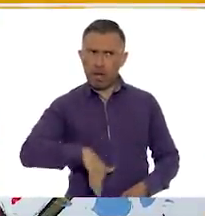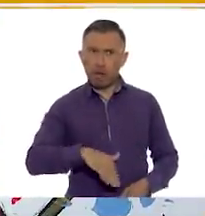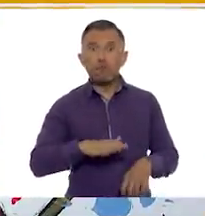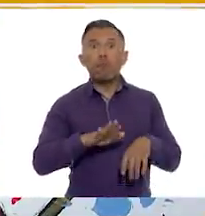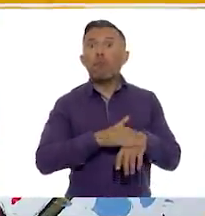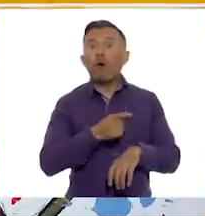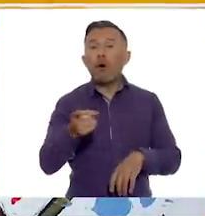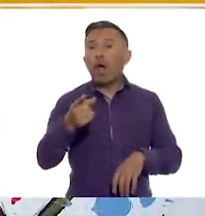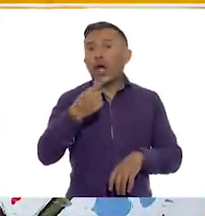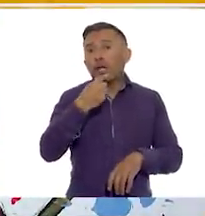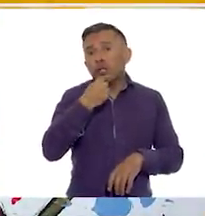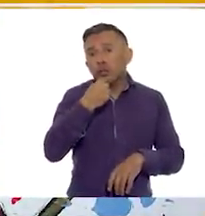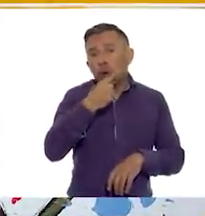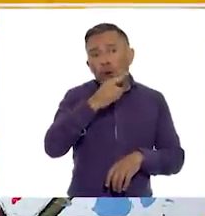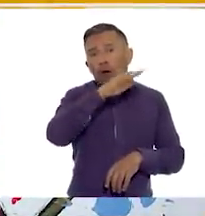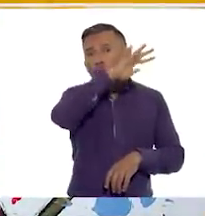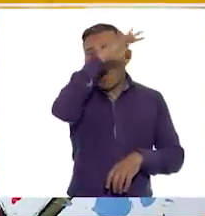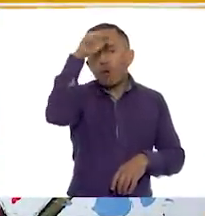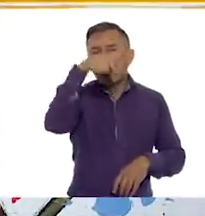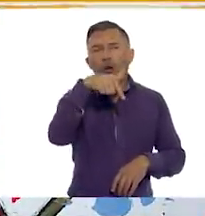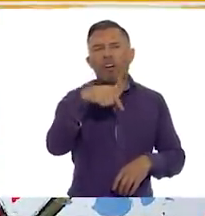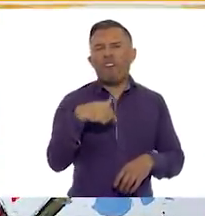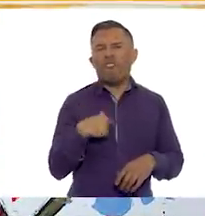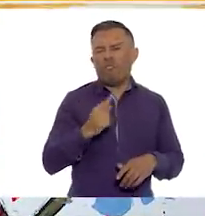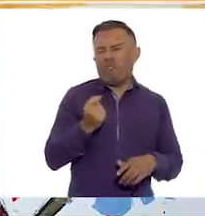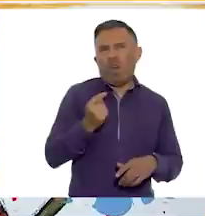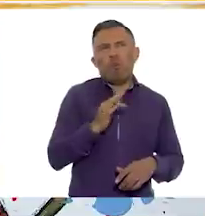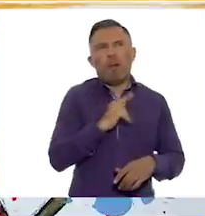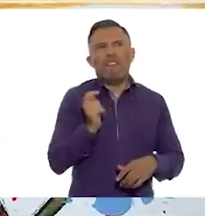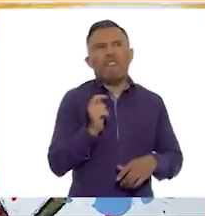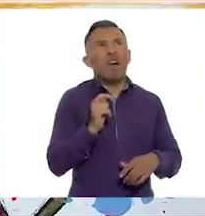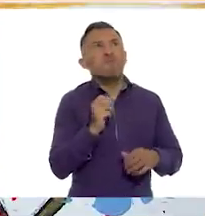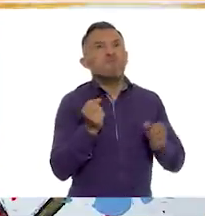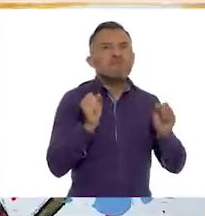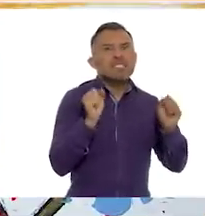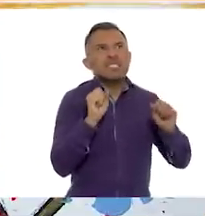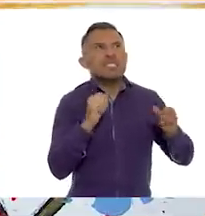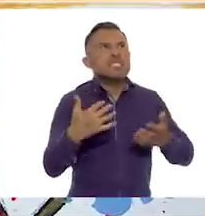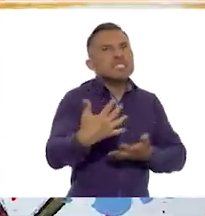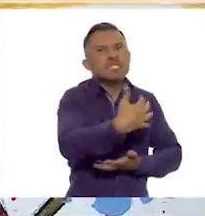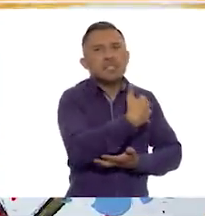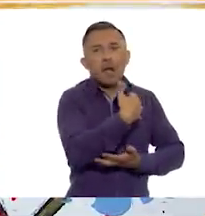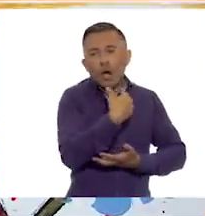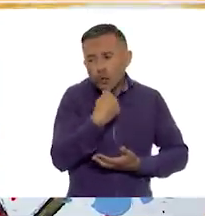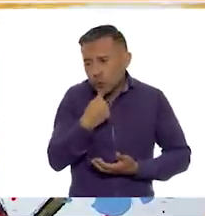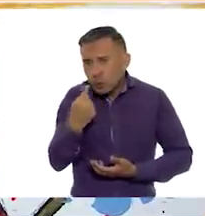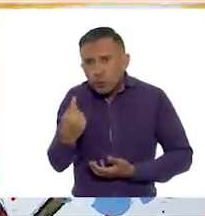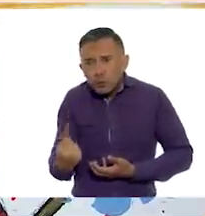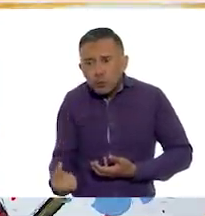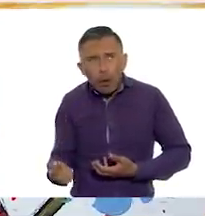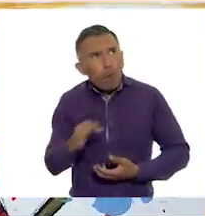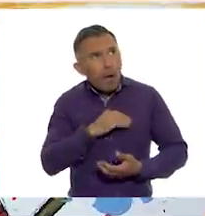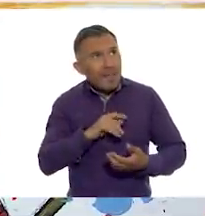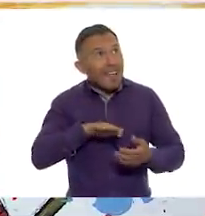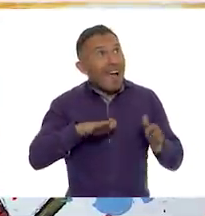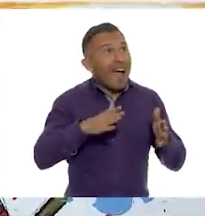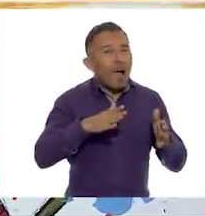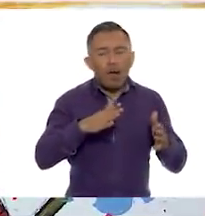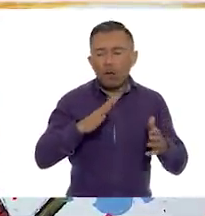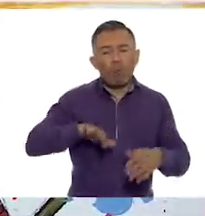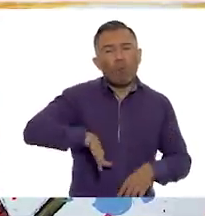ventaja y no le dan la oportunidad a las y a los pequeños para participar y eso no es justo.